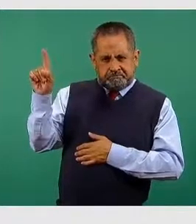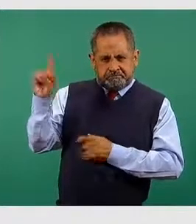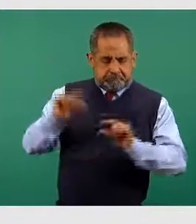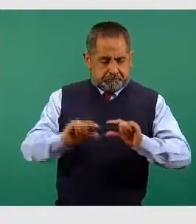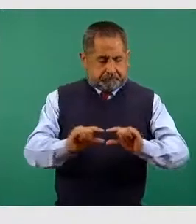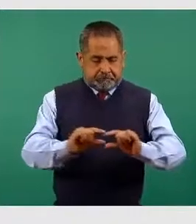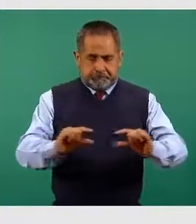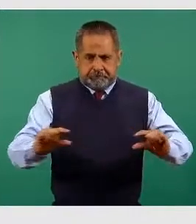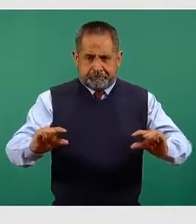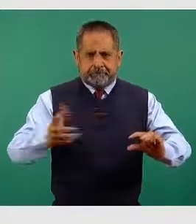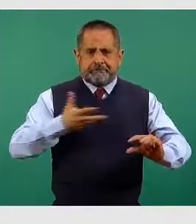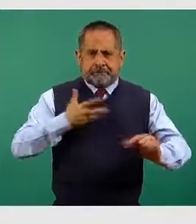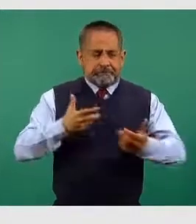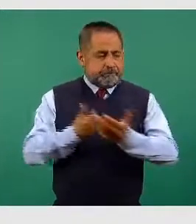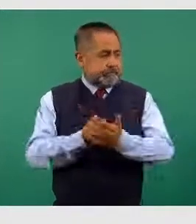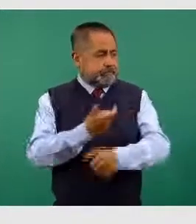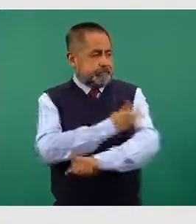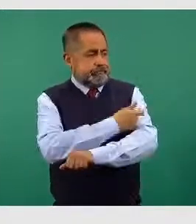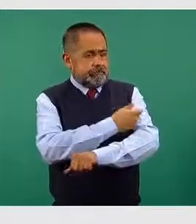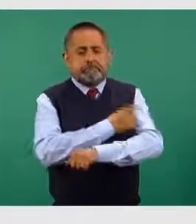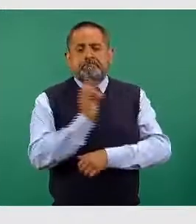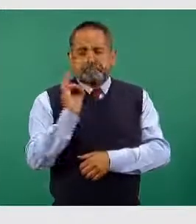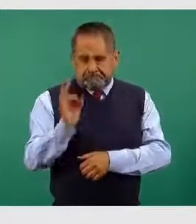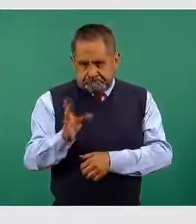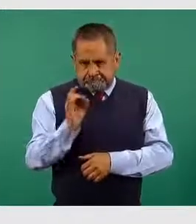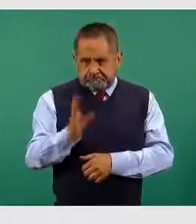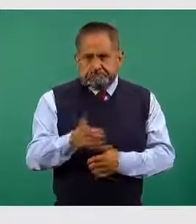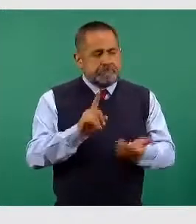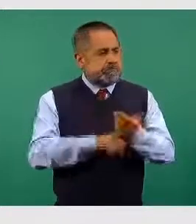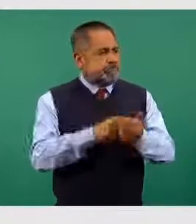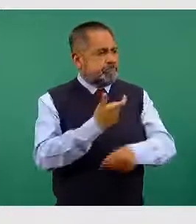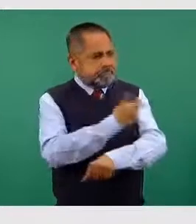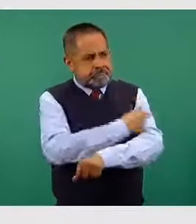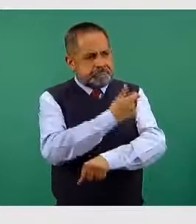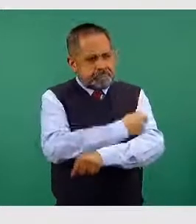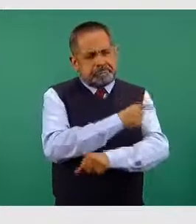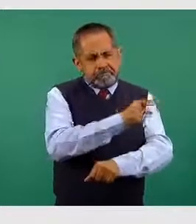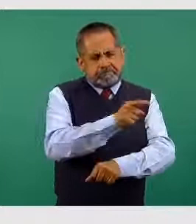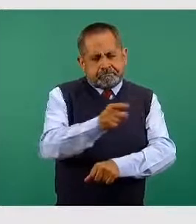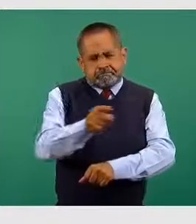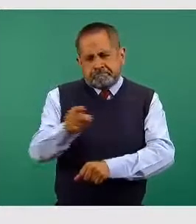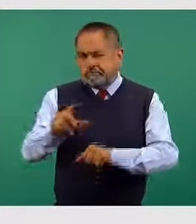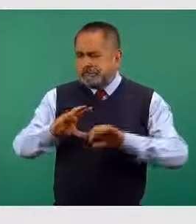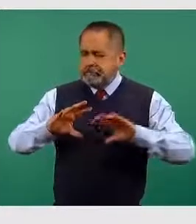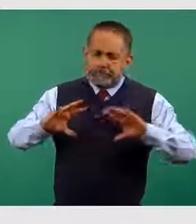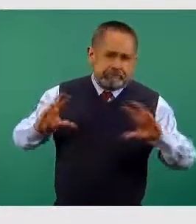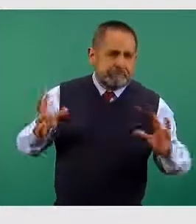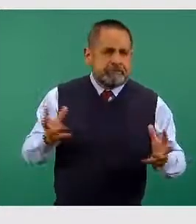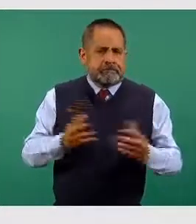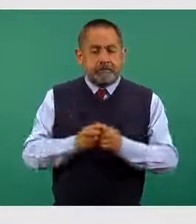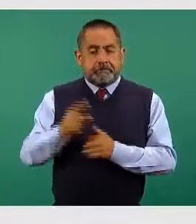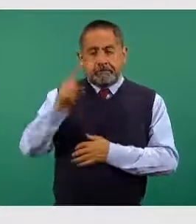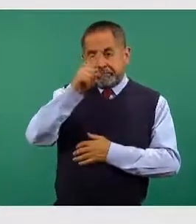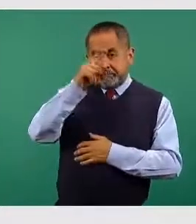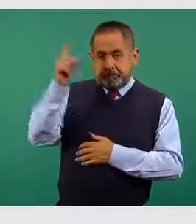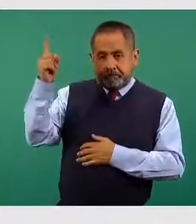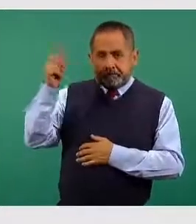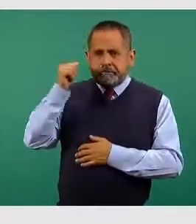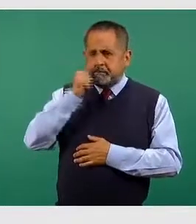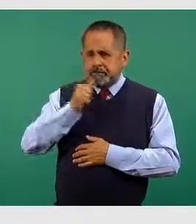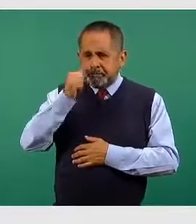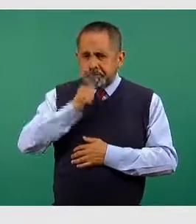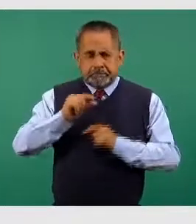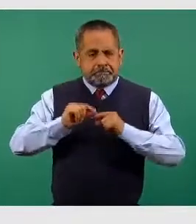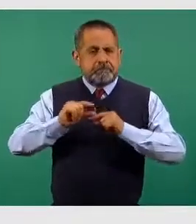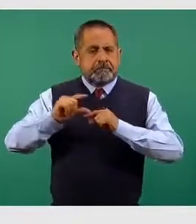aplicadas en todo el territorio nacional y que es el acumulado, este número que nunca va a descender, son las